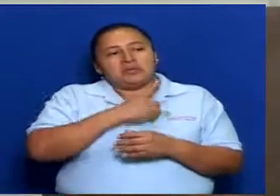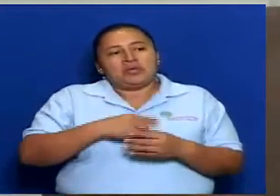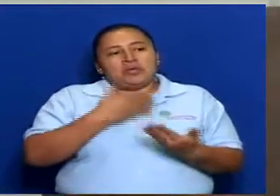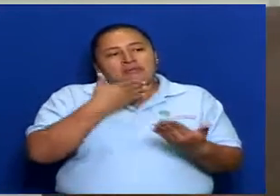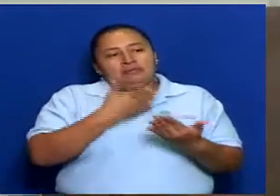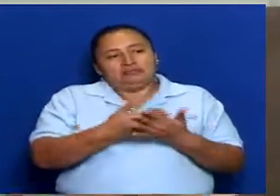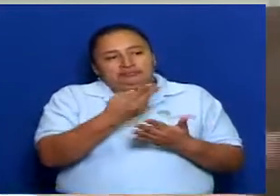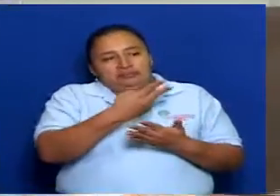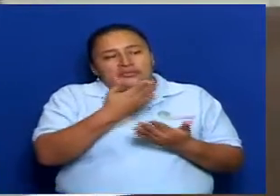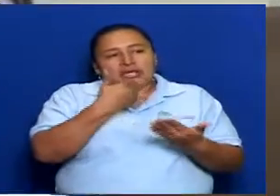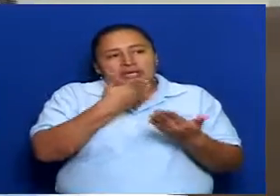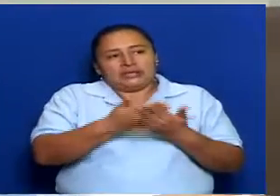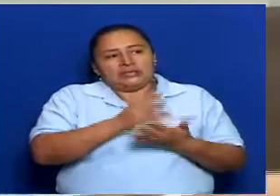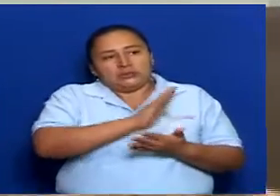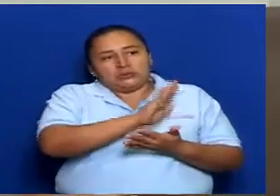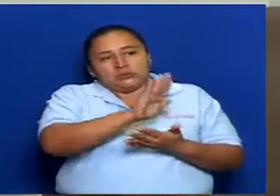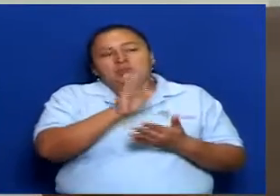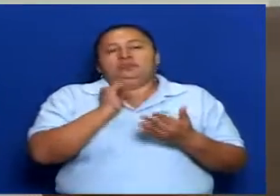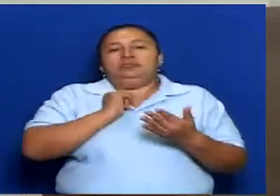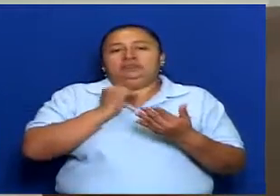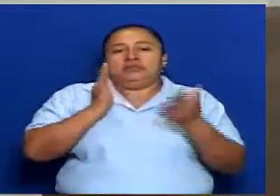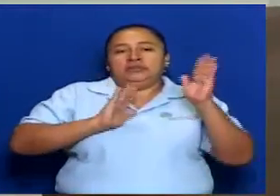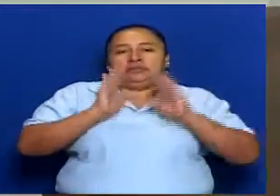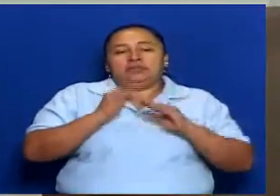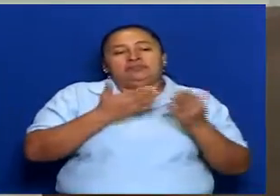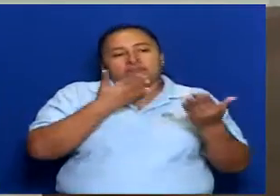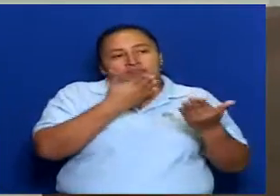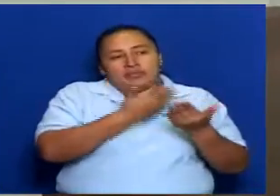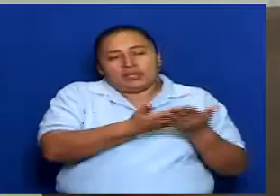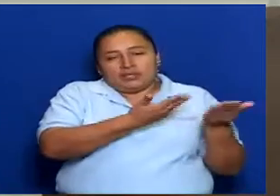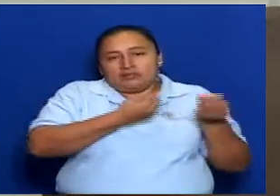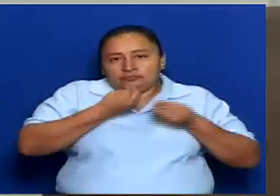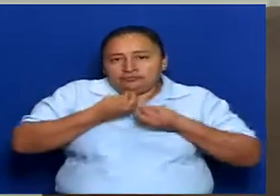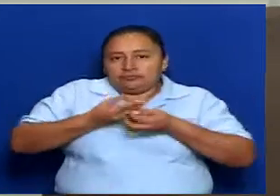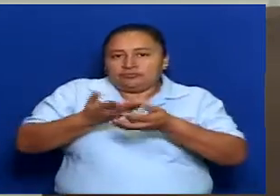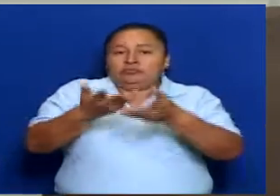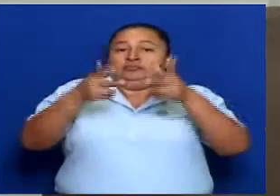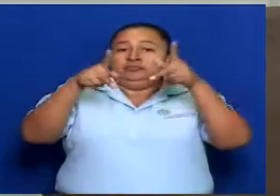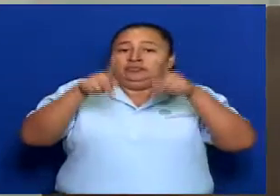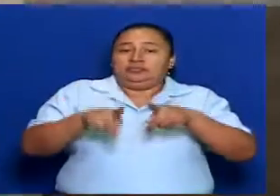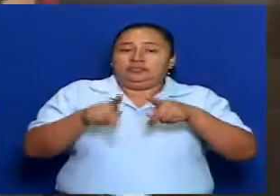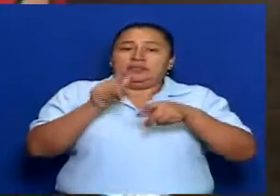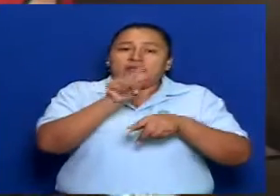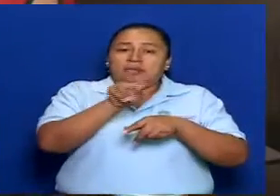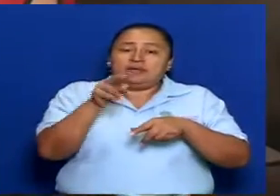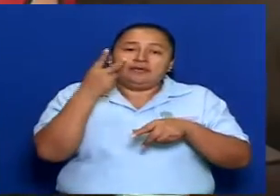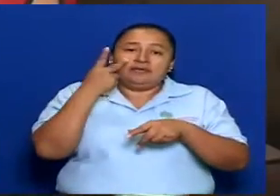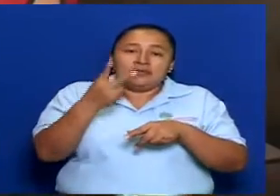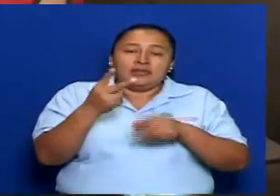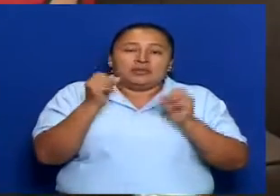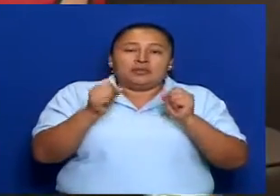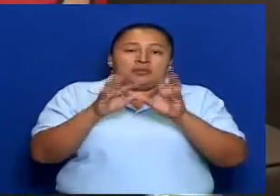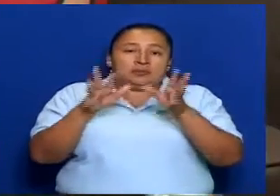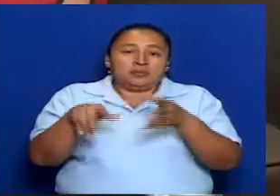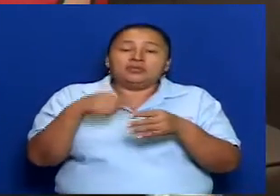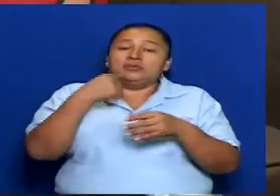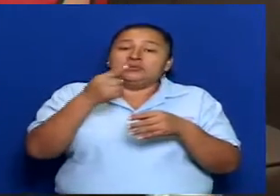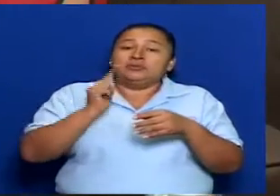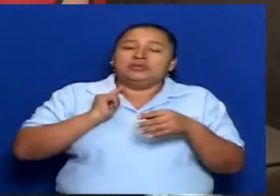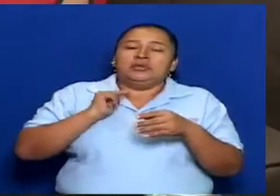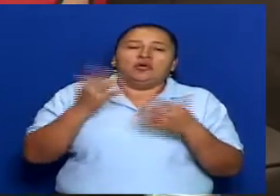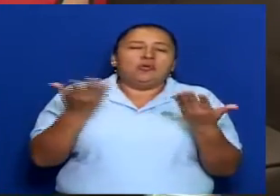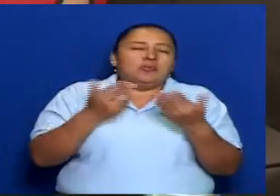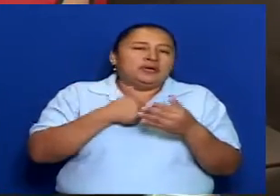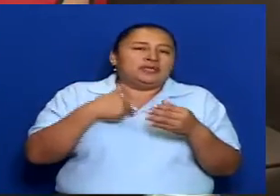participación, diputada, gracias por permitirnos darles a conocer a los televidentes y a las televidentes el quehacer de este